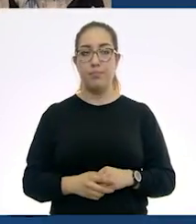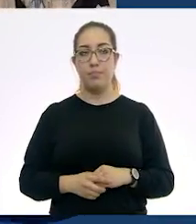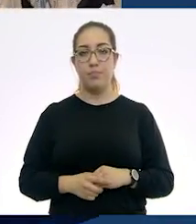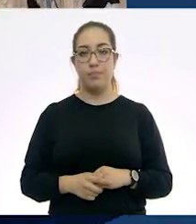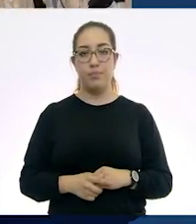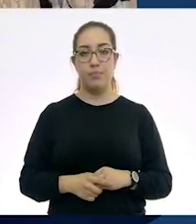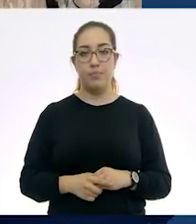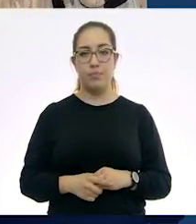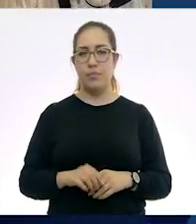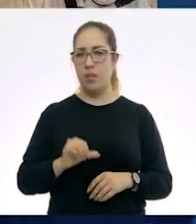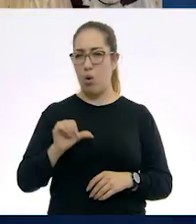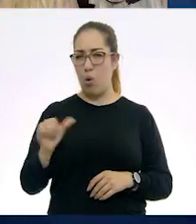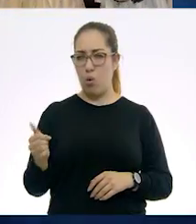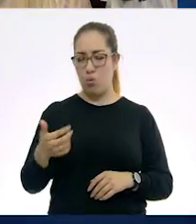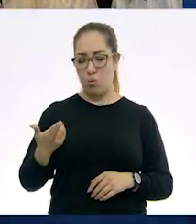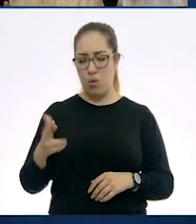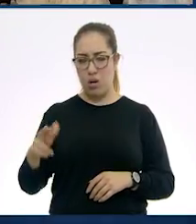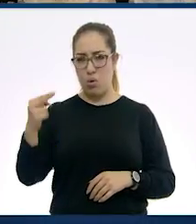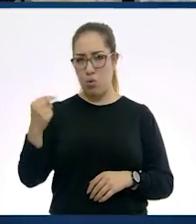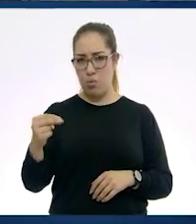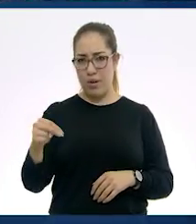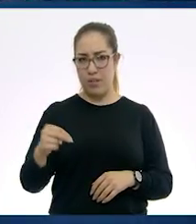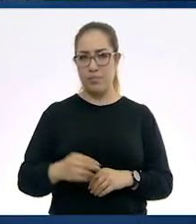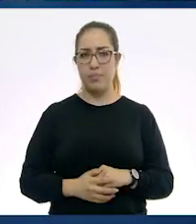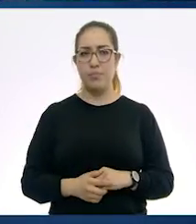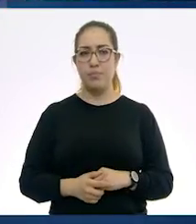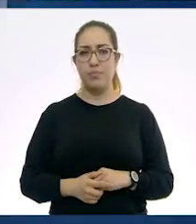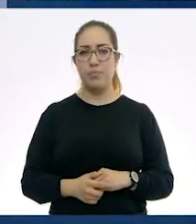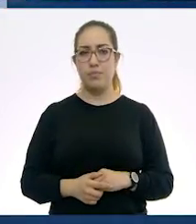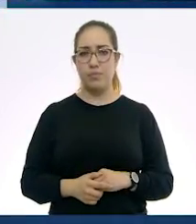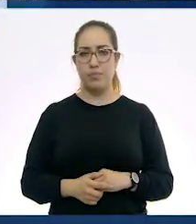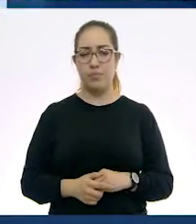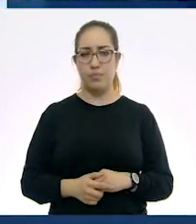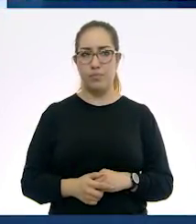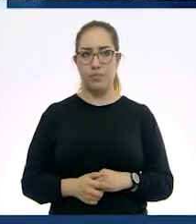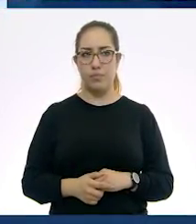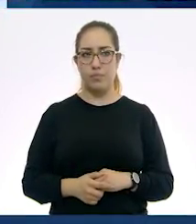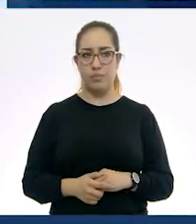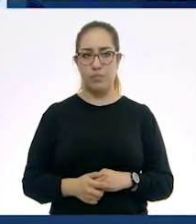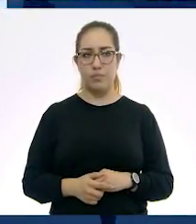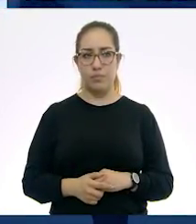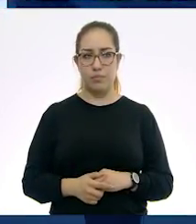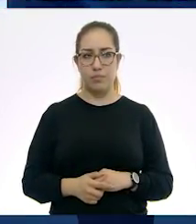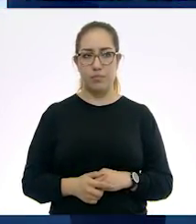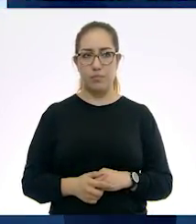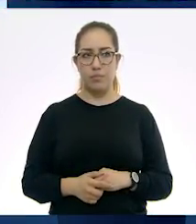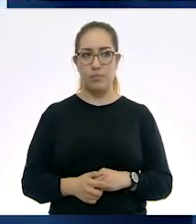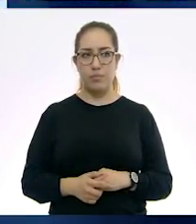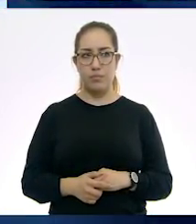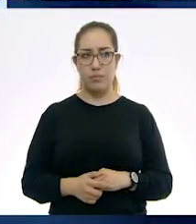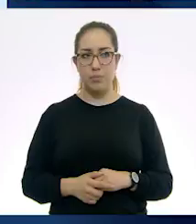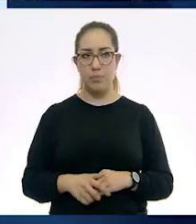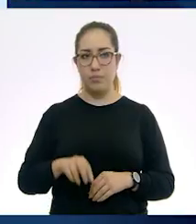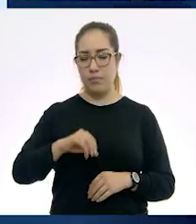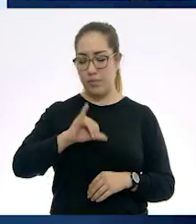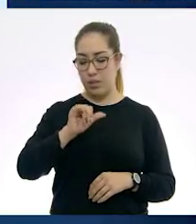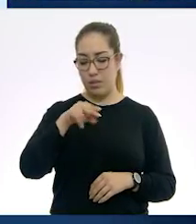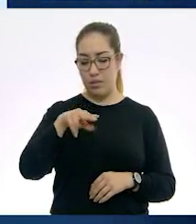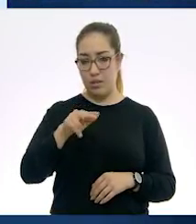Y por el otro tenemos el río Yangtze-Yang.